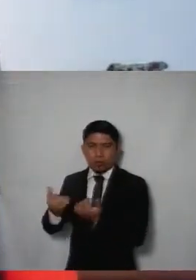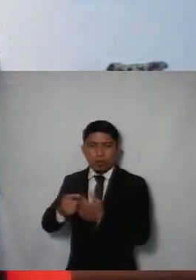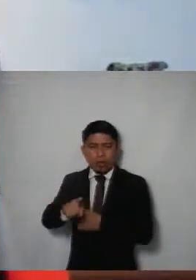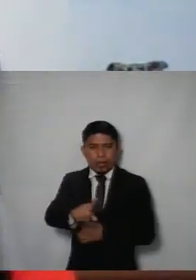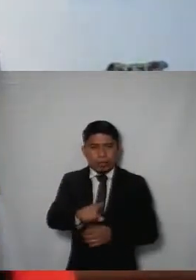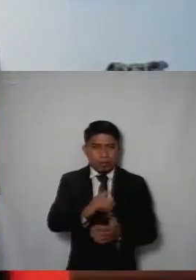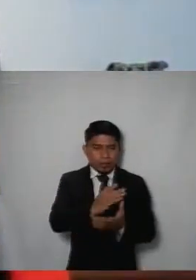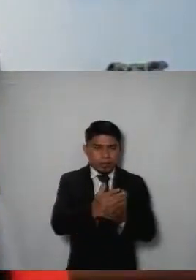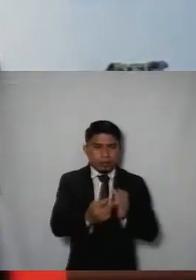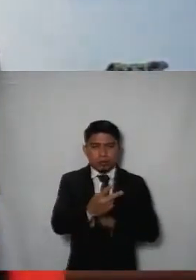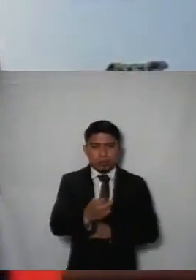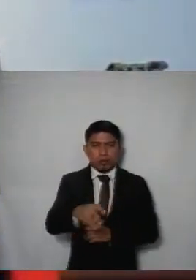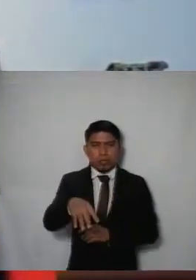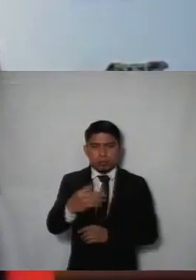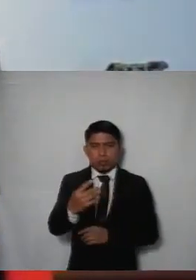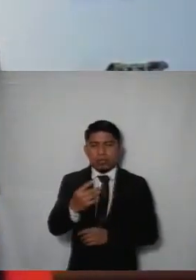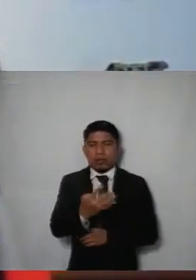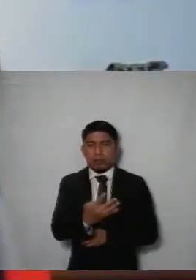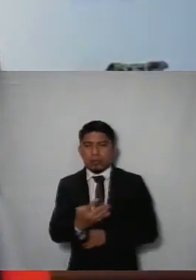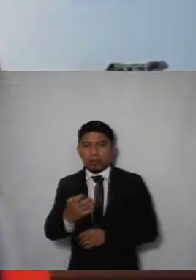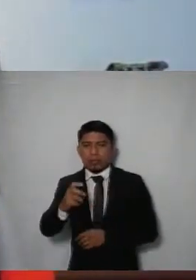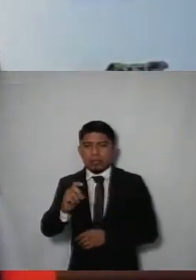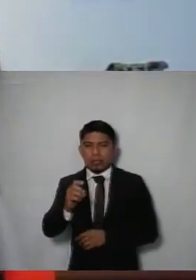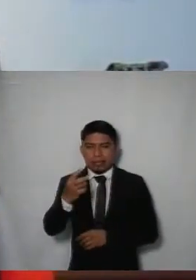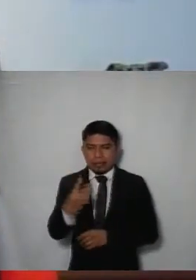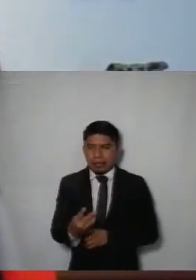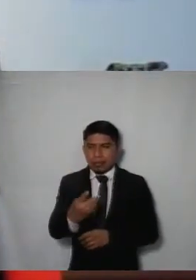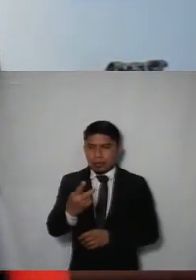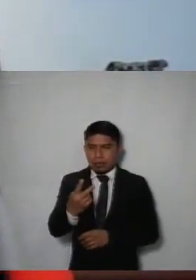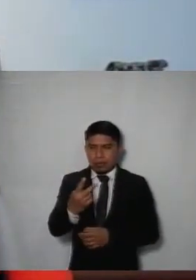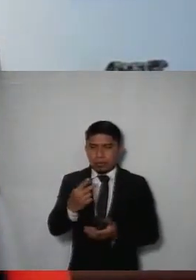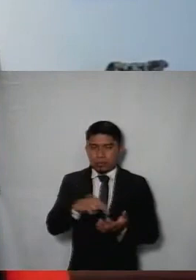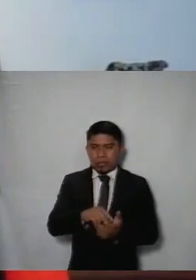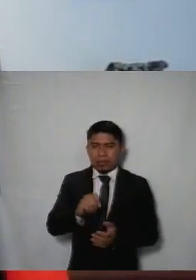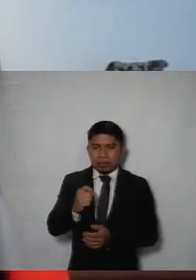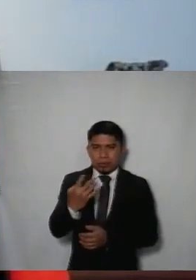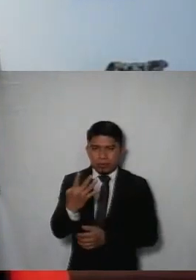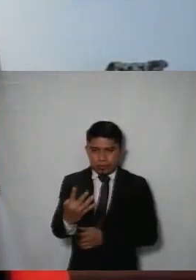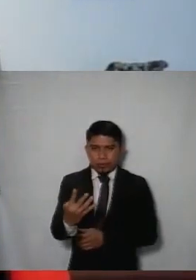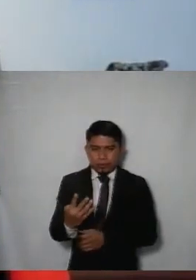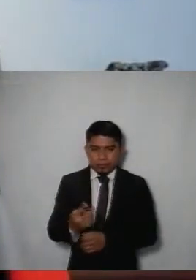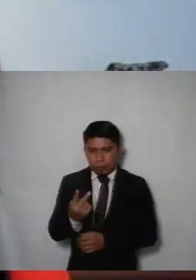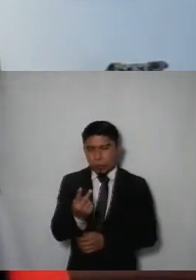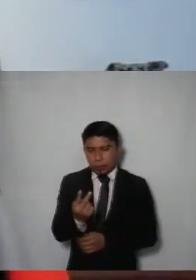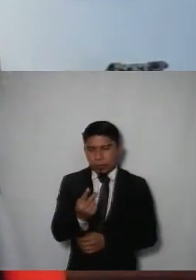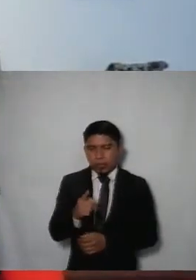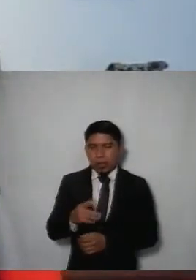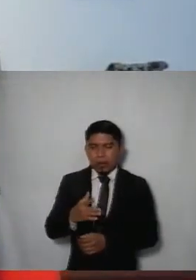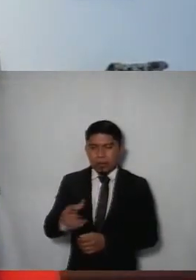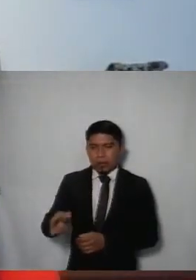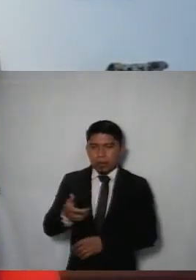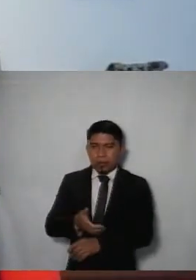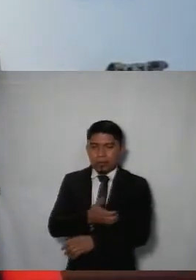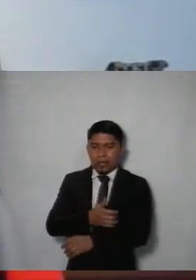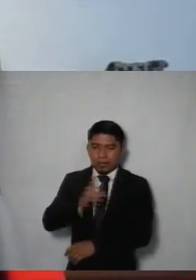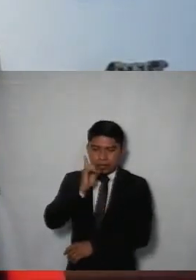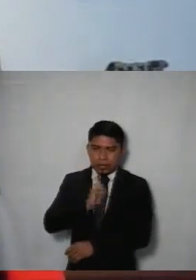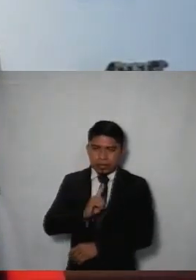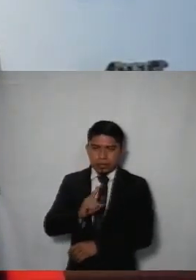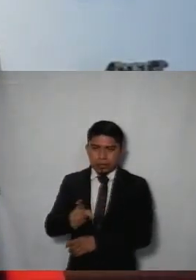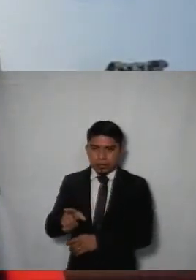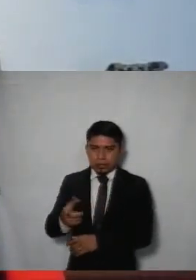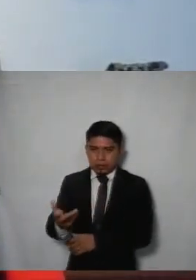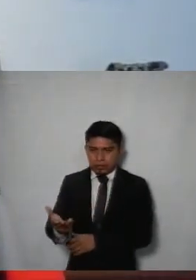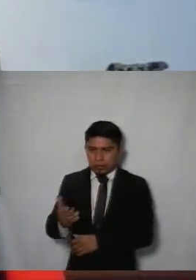en los recursos el 214 y el 433 ambos del 2024 que corresponden a mis colegas comisionadas